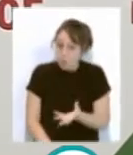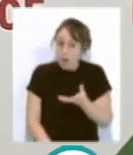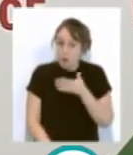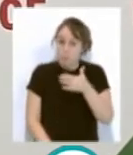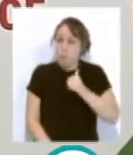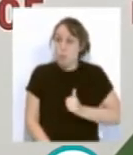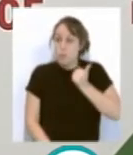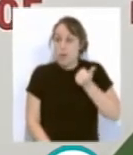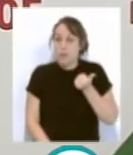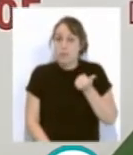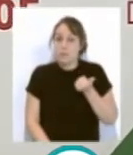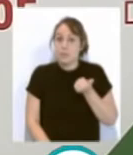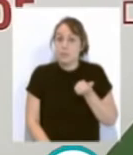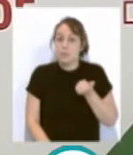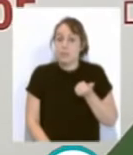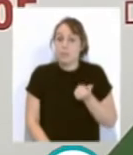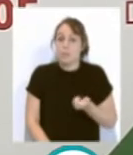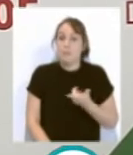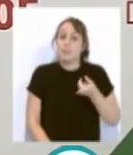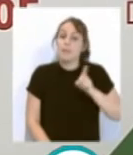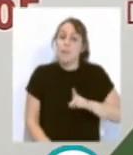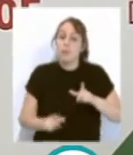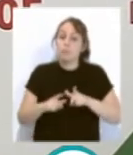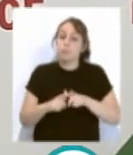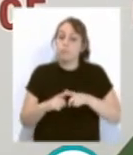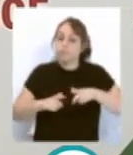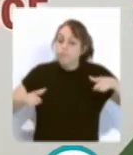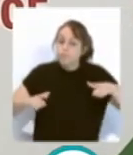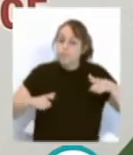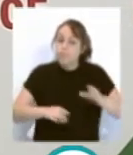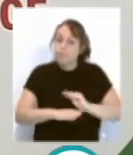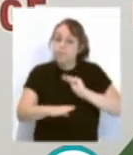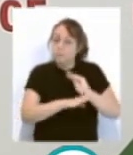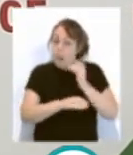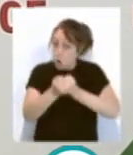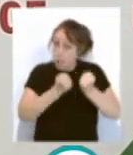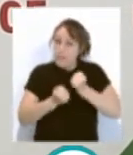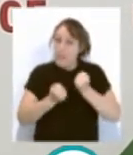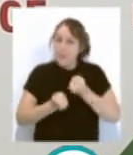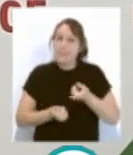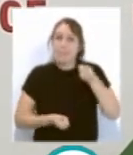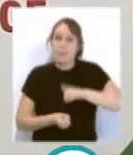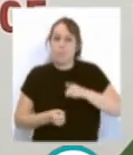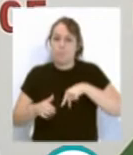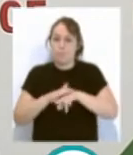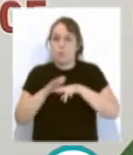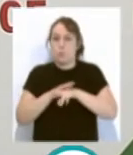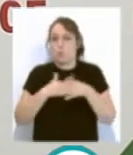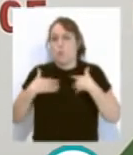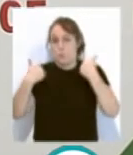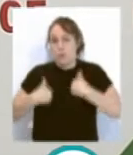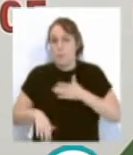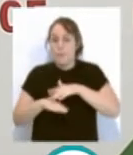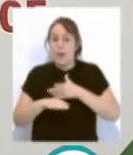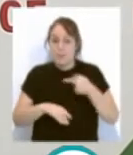una oportunidad y aumentarlas no solamente con dotación económica, sino con los recursos humanos para que estos dependientes